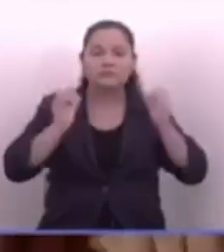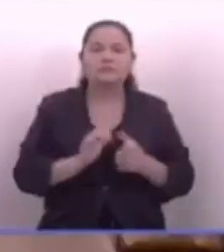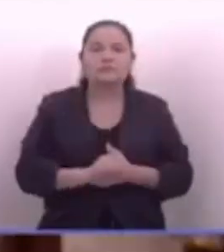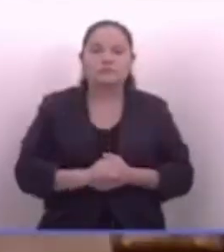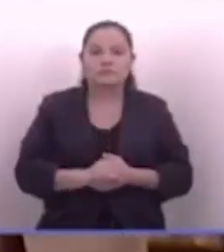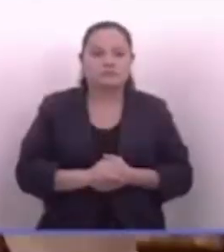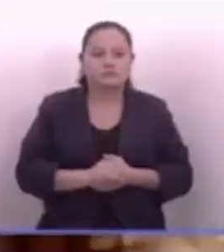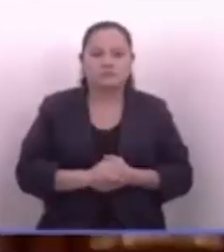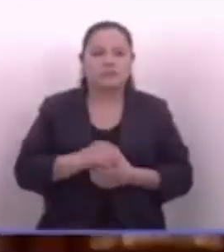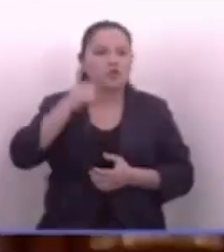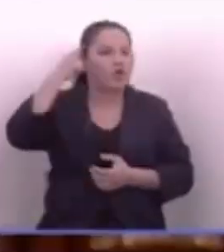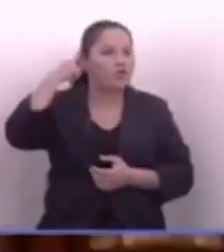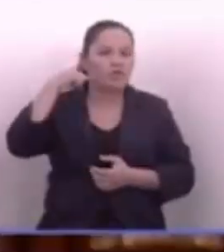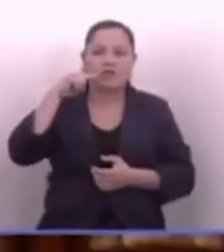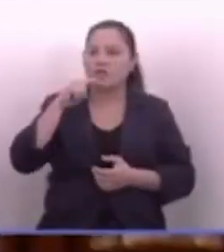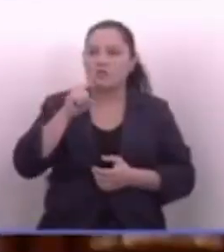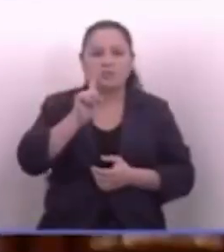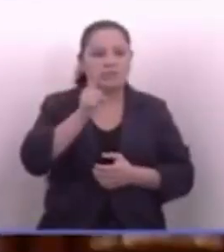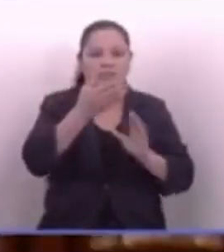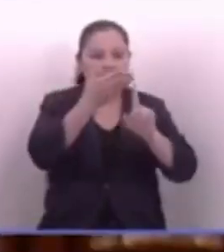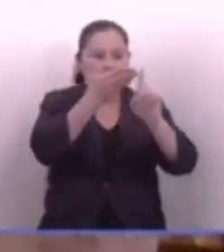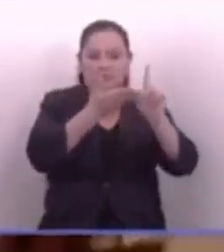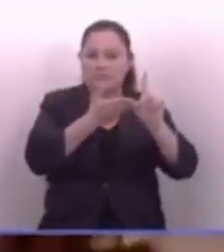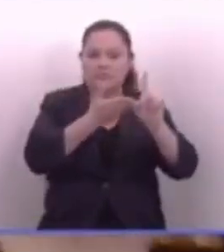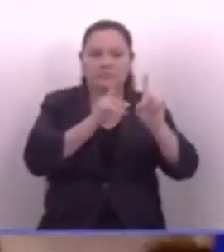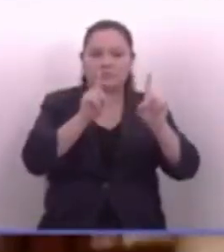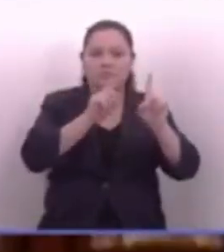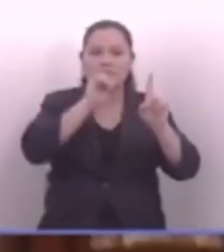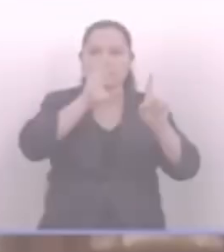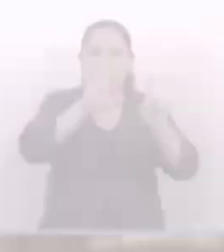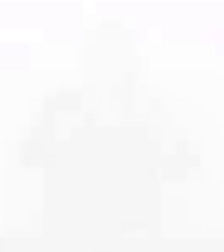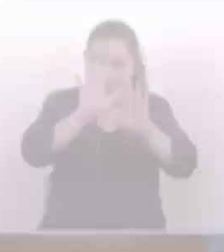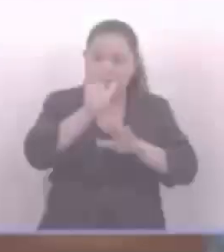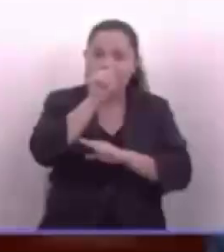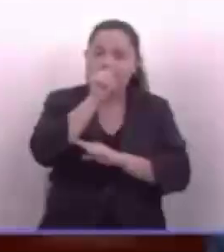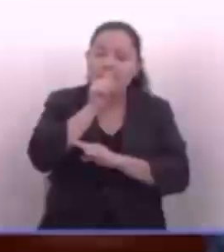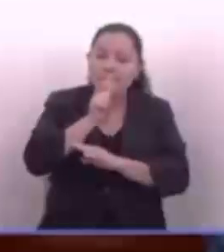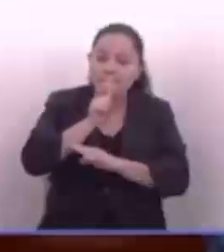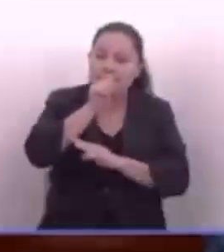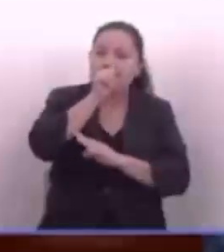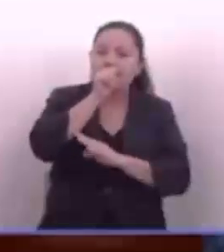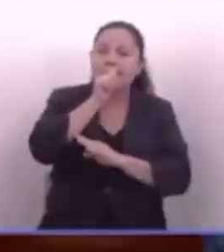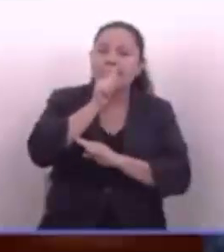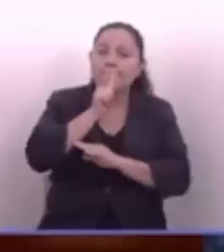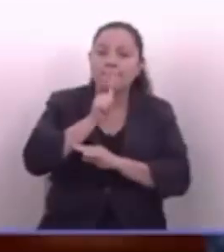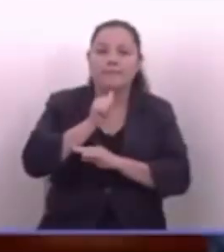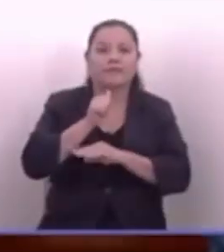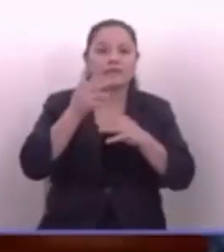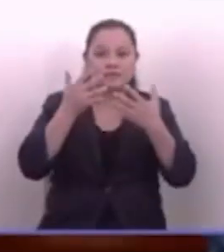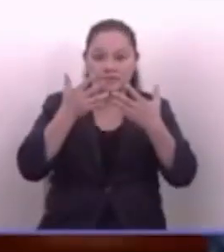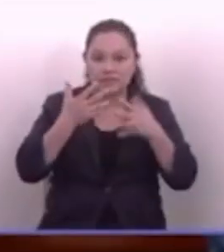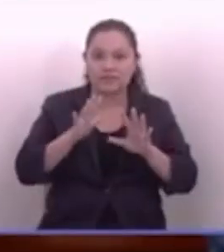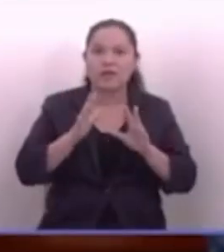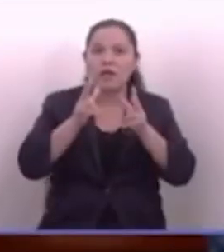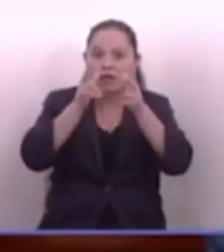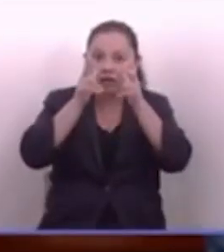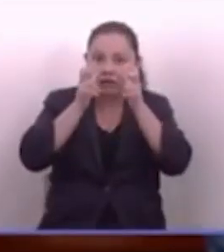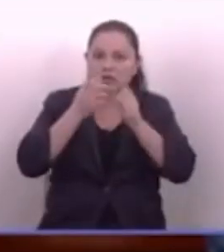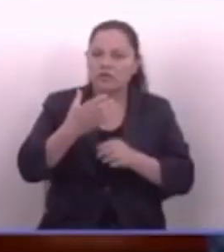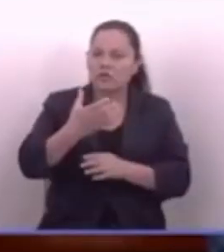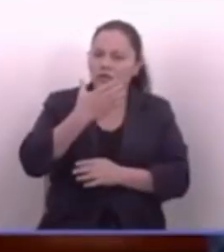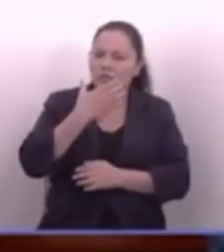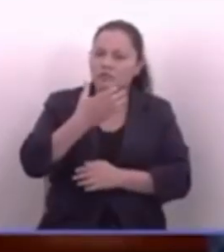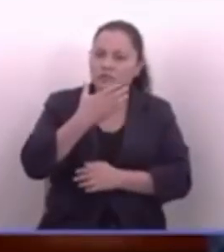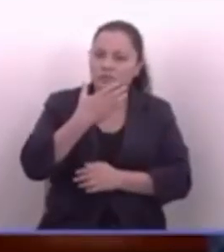Eso no es de hombre, señor. Uno dice las cosas en la cara. Que ya es de por sí escucharla, es un